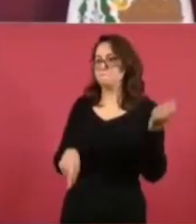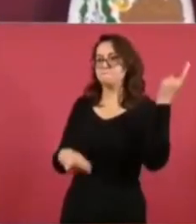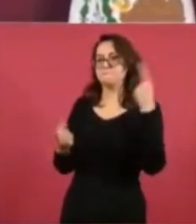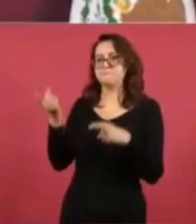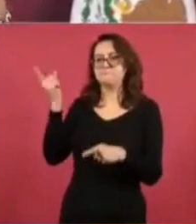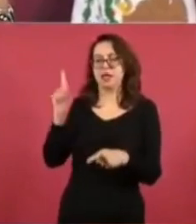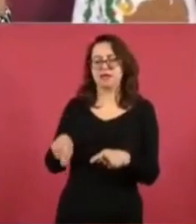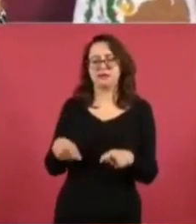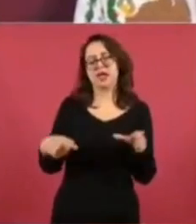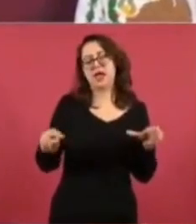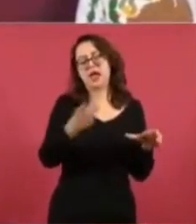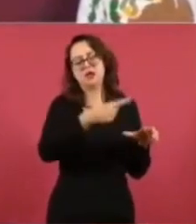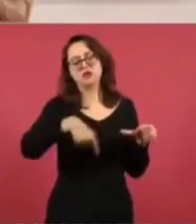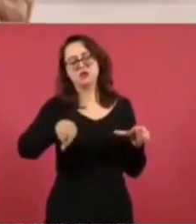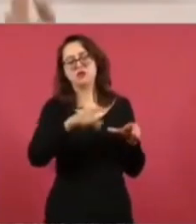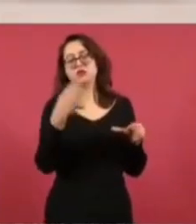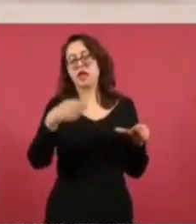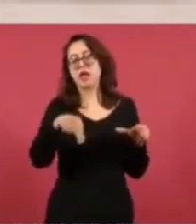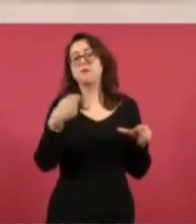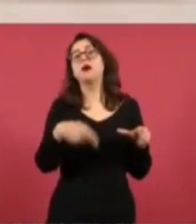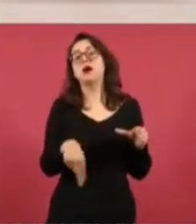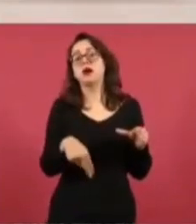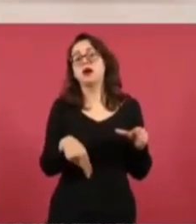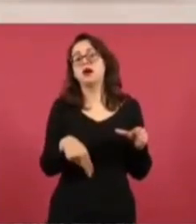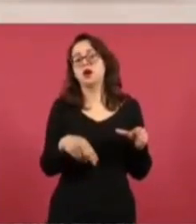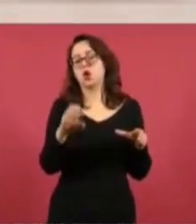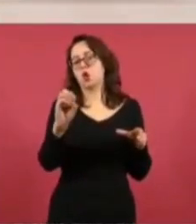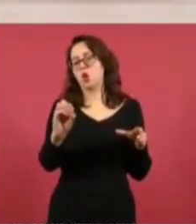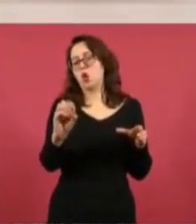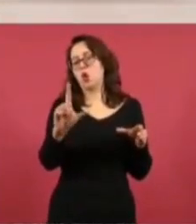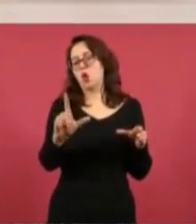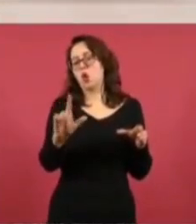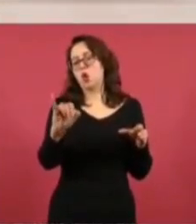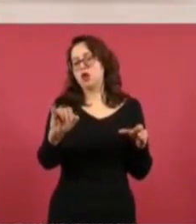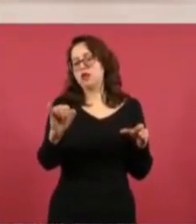es el gobierno de una minoría,